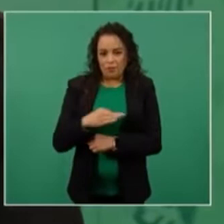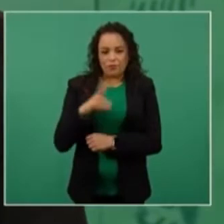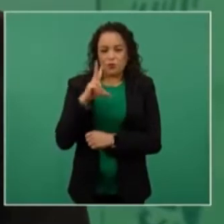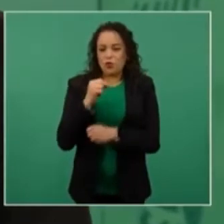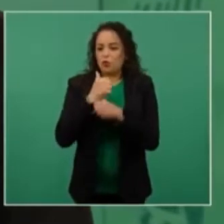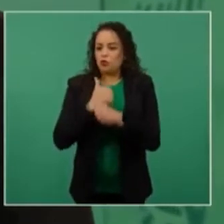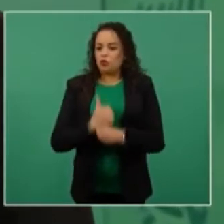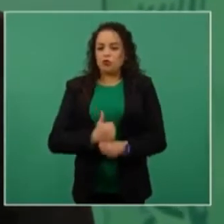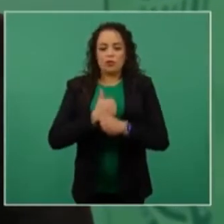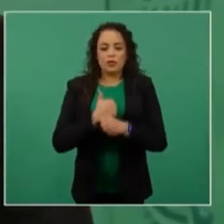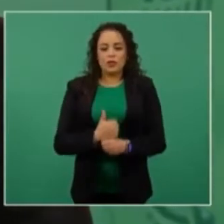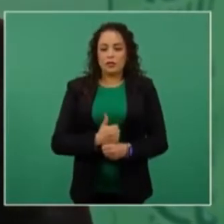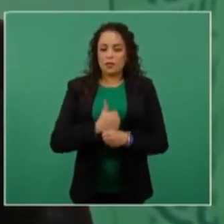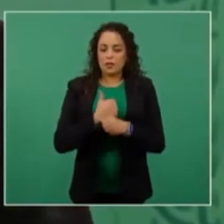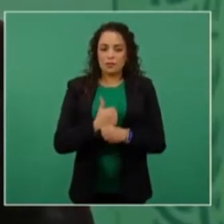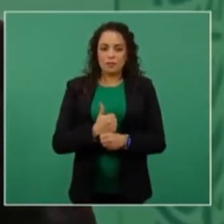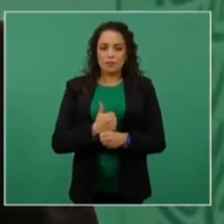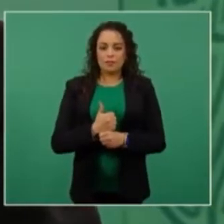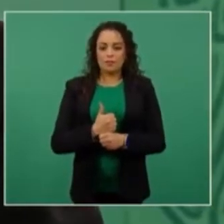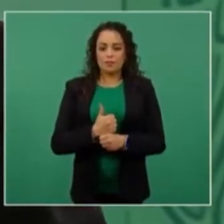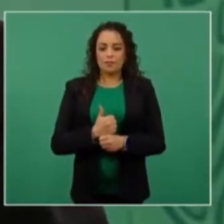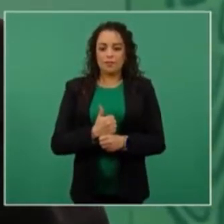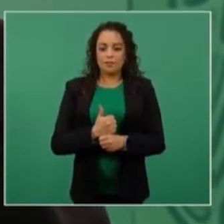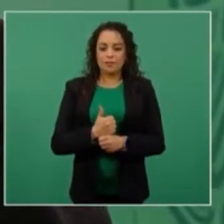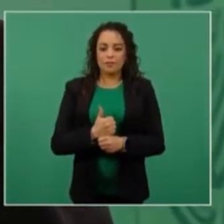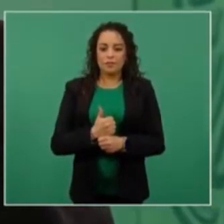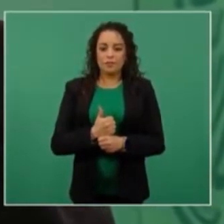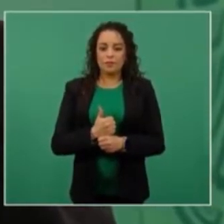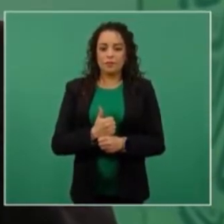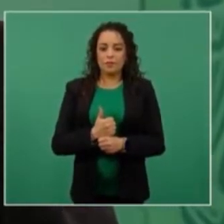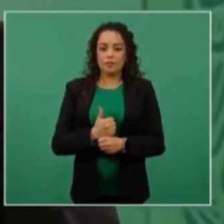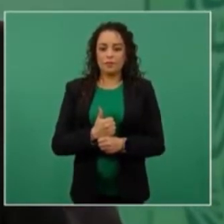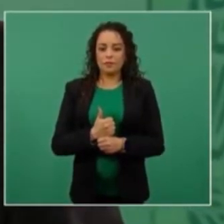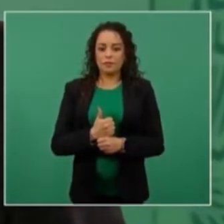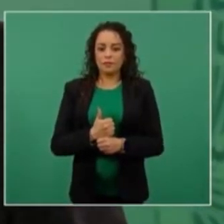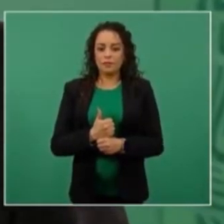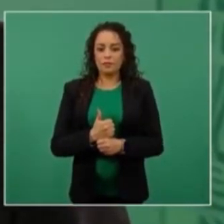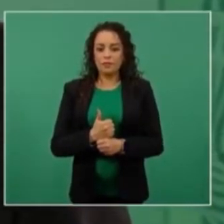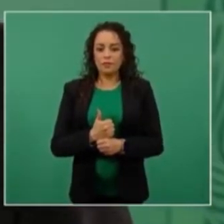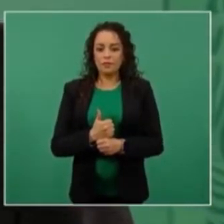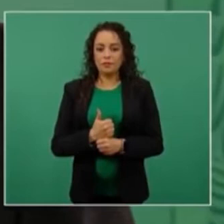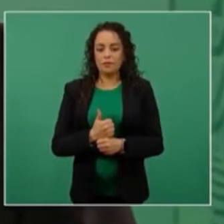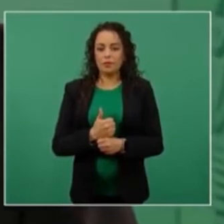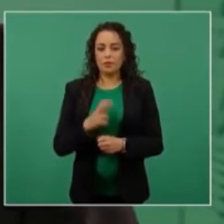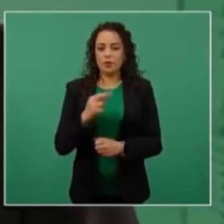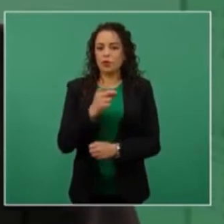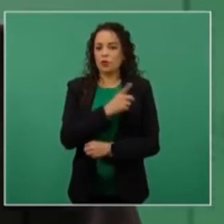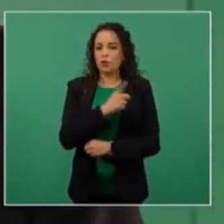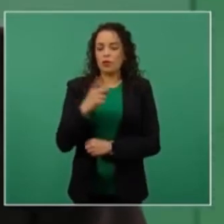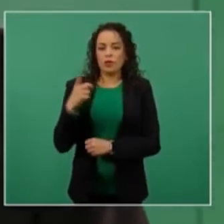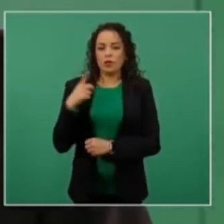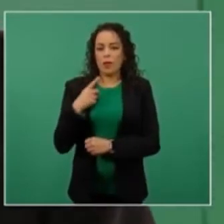y que no perdamos nunca la esperanza